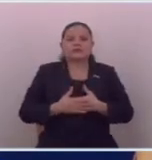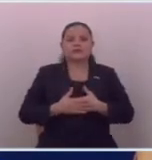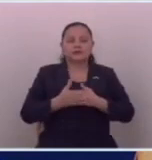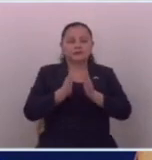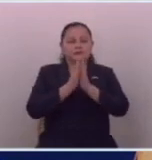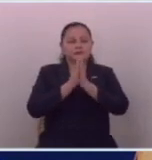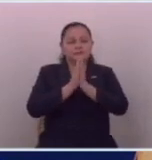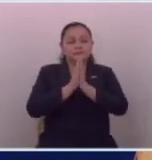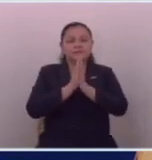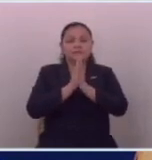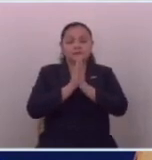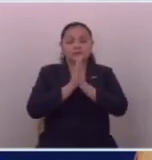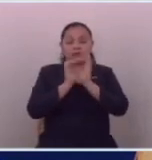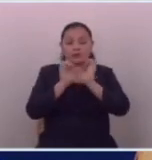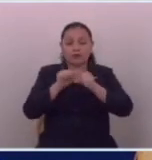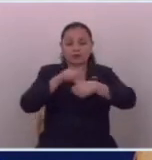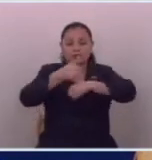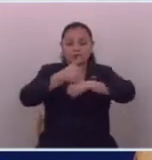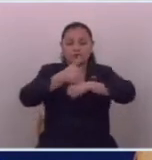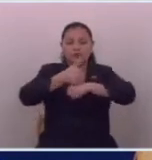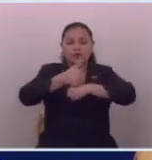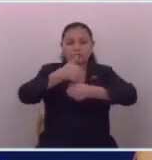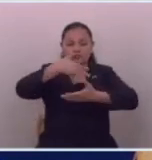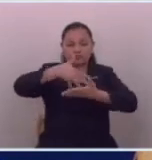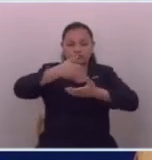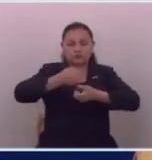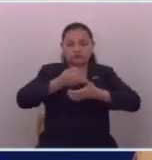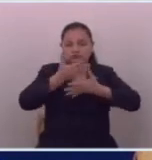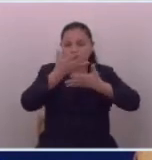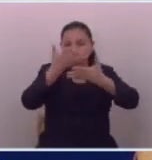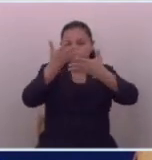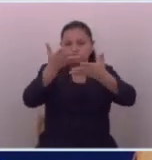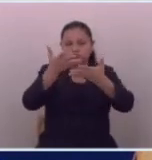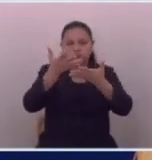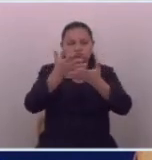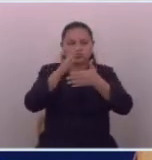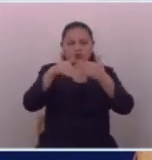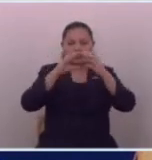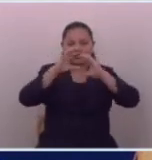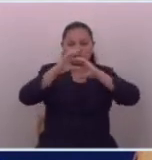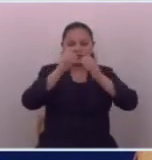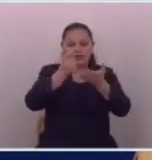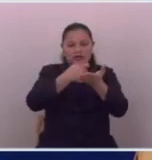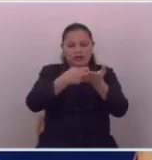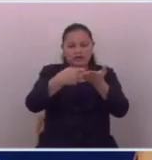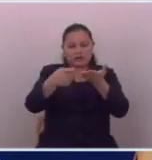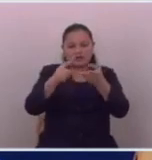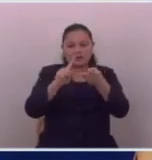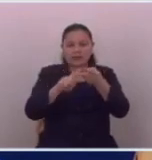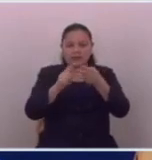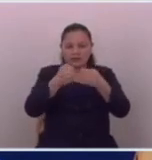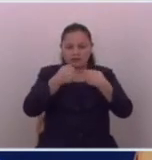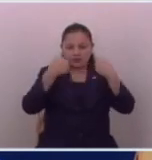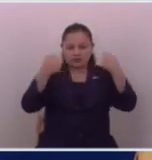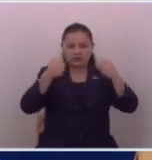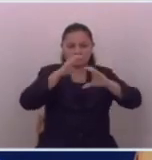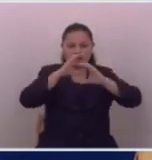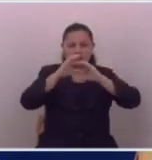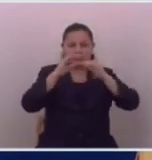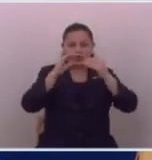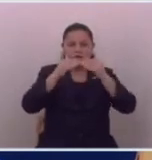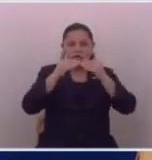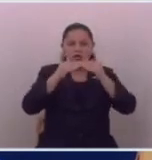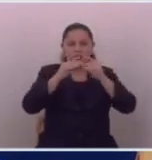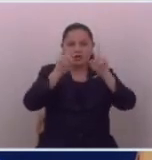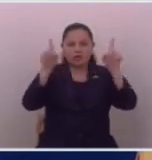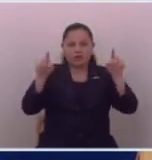solicitamos que se emita un pronunciamiento público en medios de comunicación escrita, así como en canales de radio,